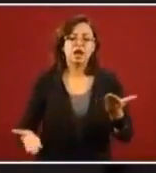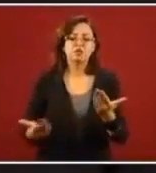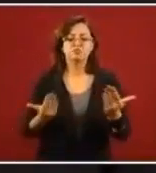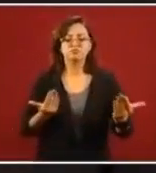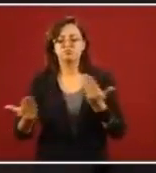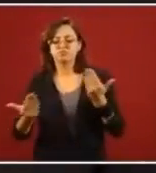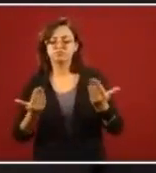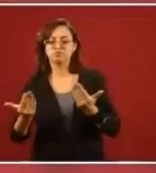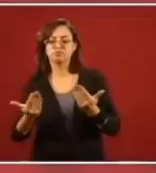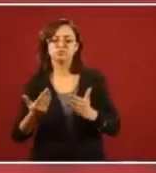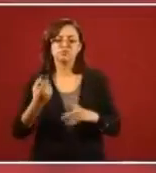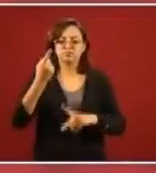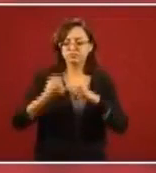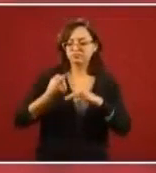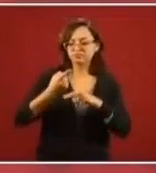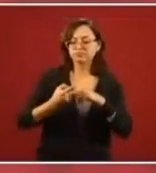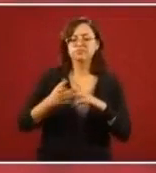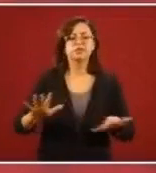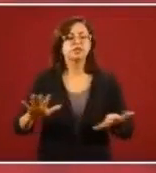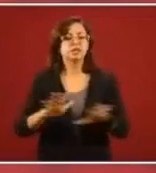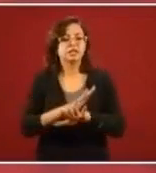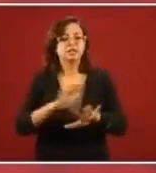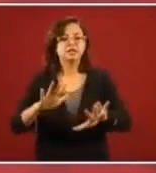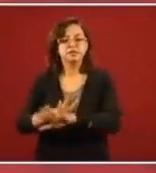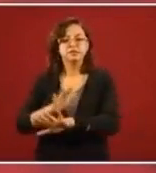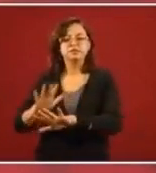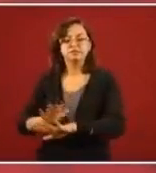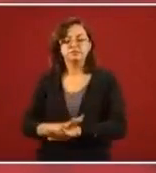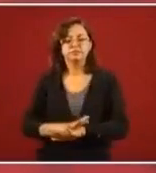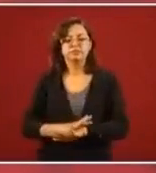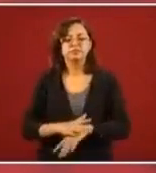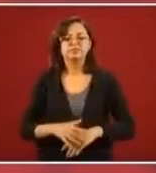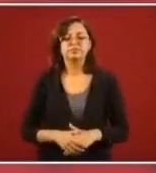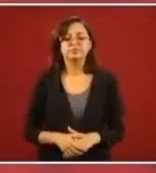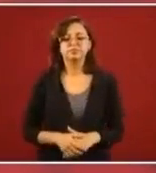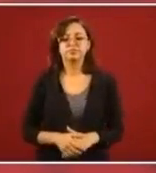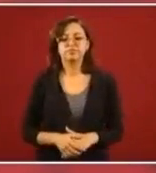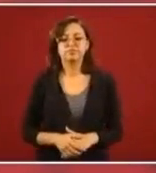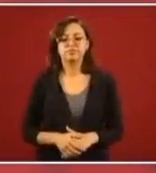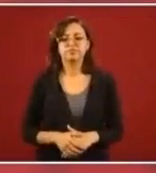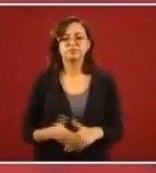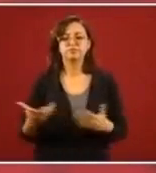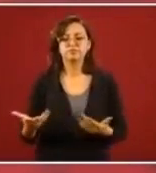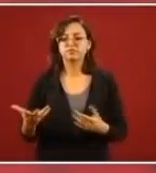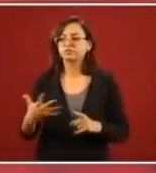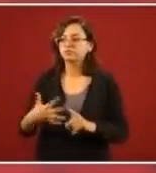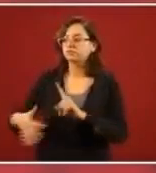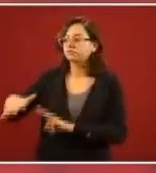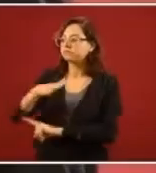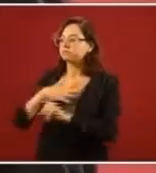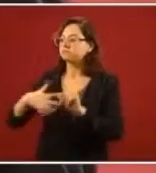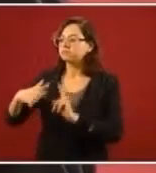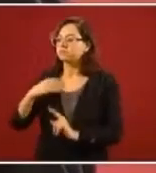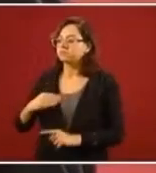para medir si tenemos bienestar en México,